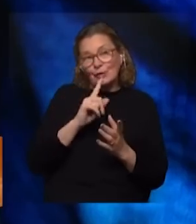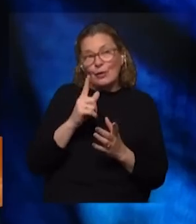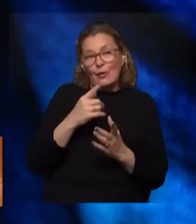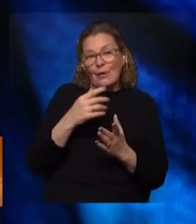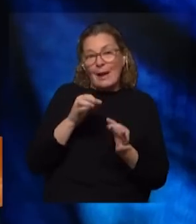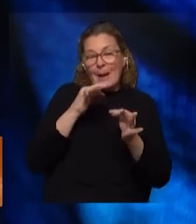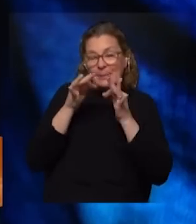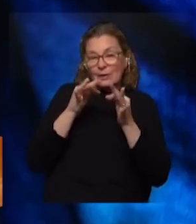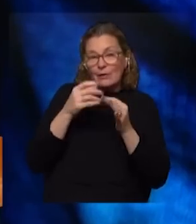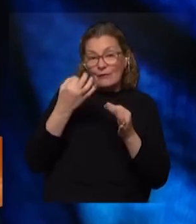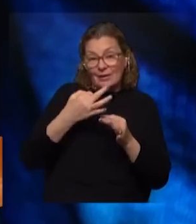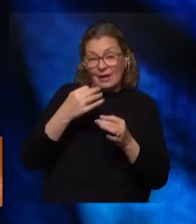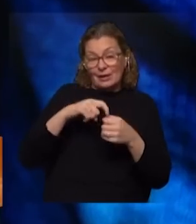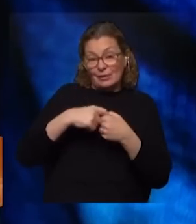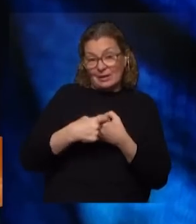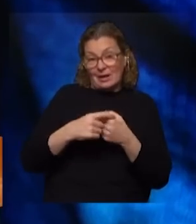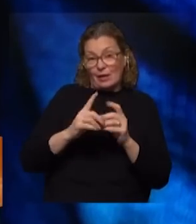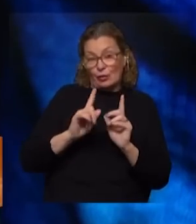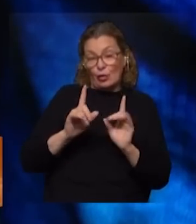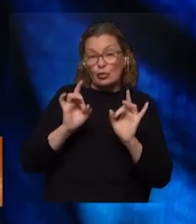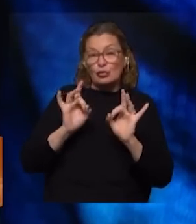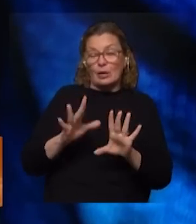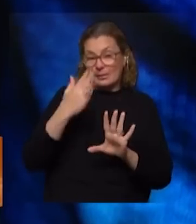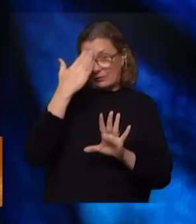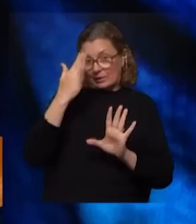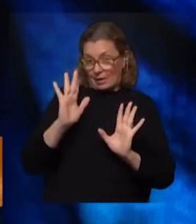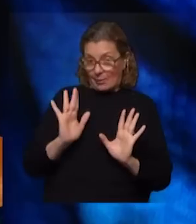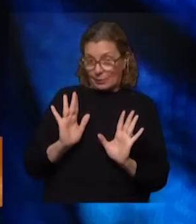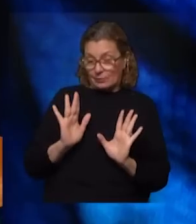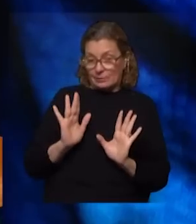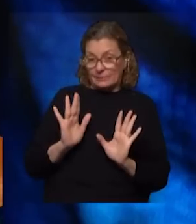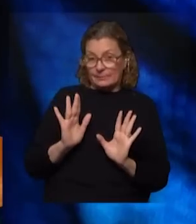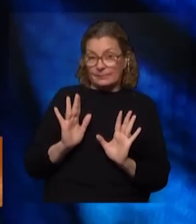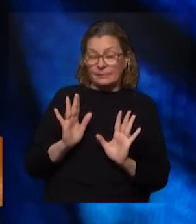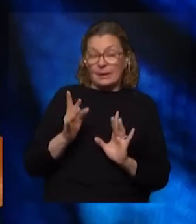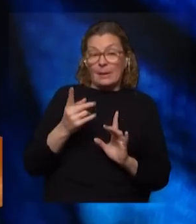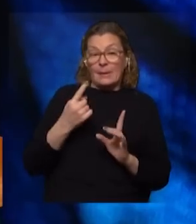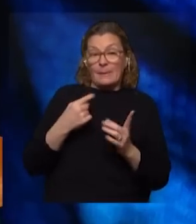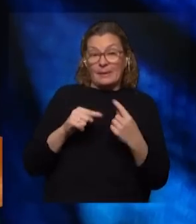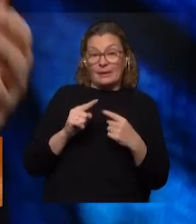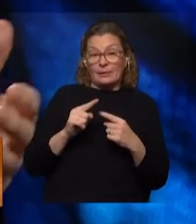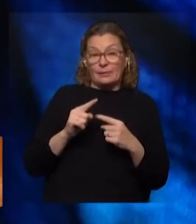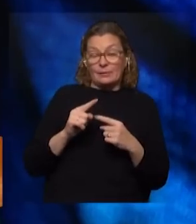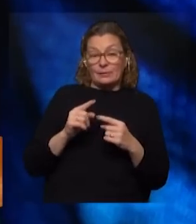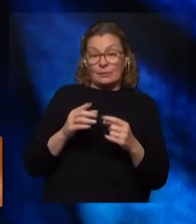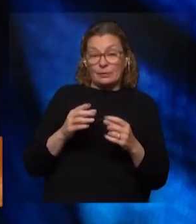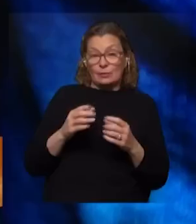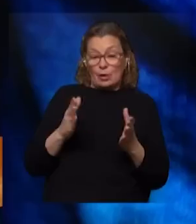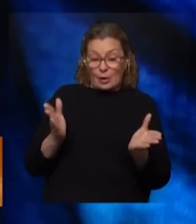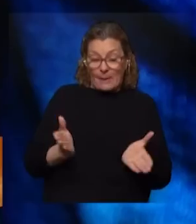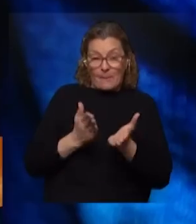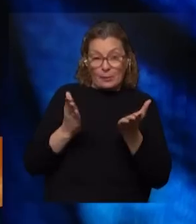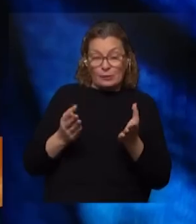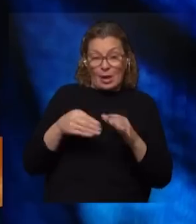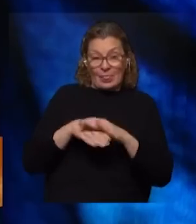lado del Frente Amplio es verdad que lo sindical no es solo Frente Amplio este incluso de los grandes impulsores